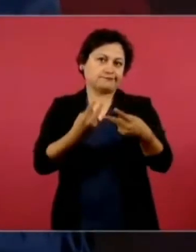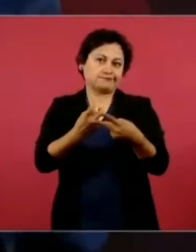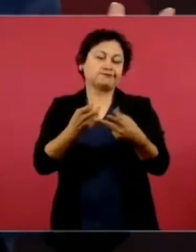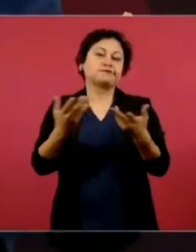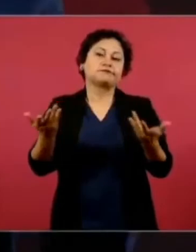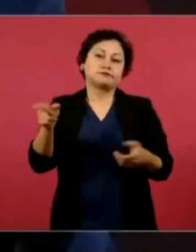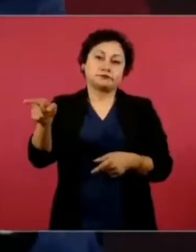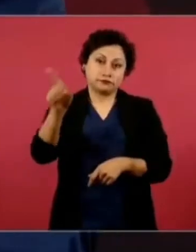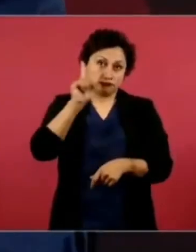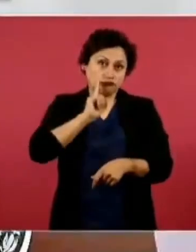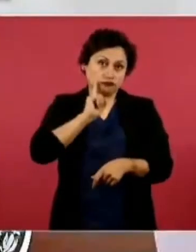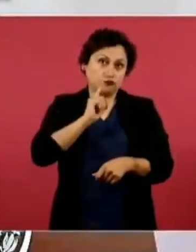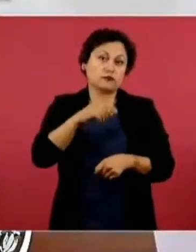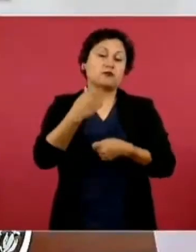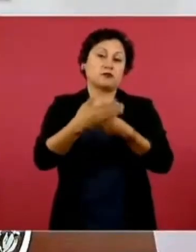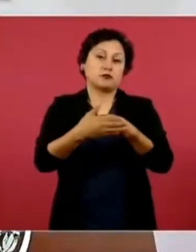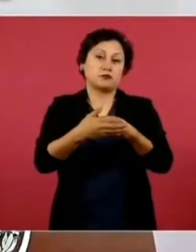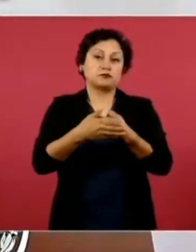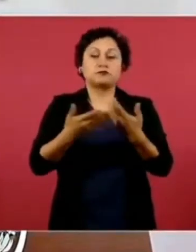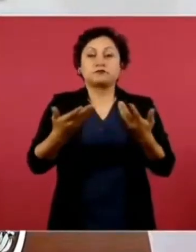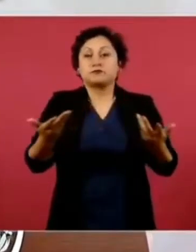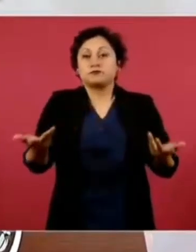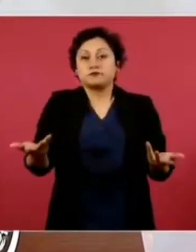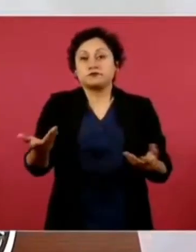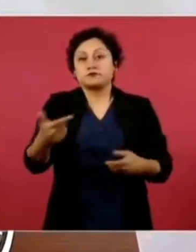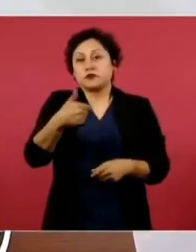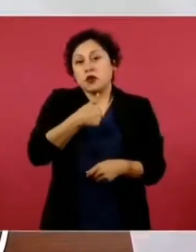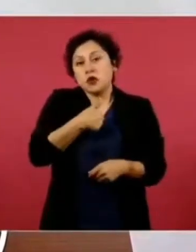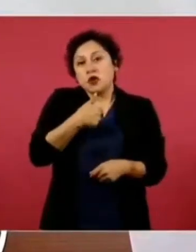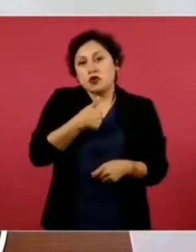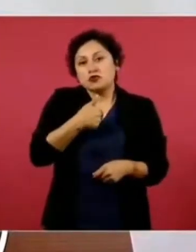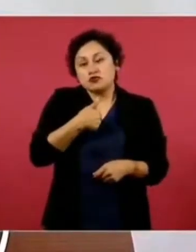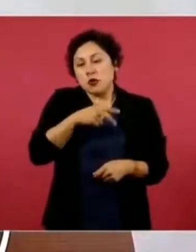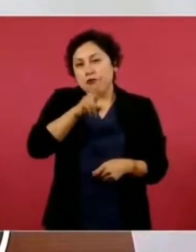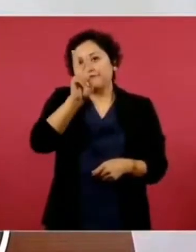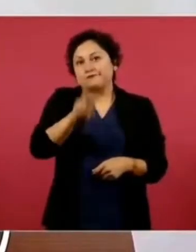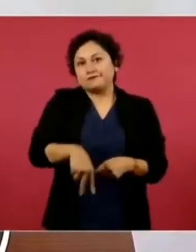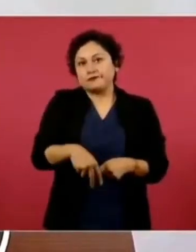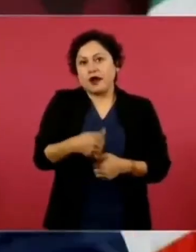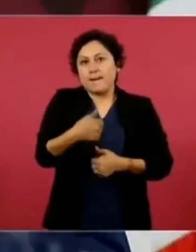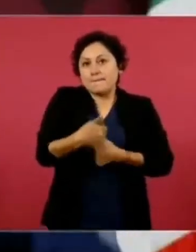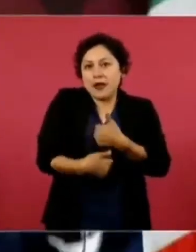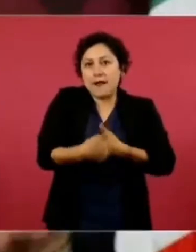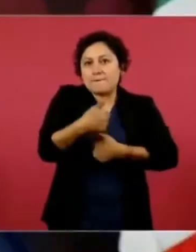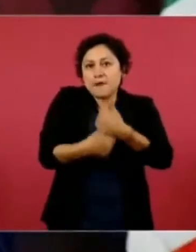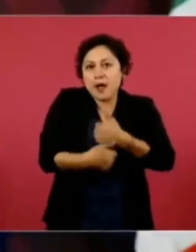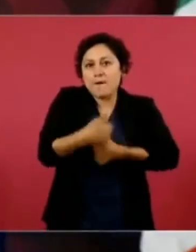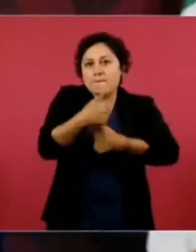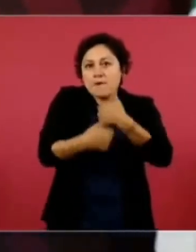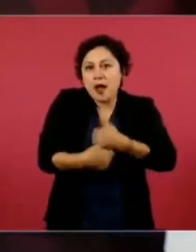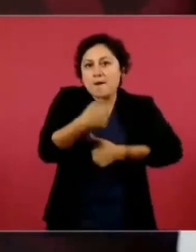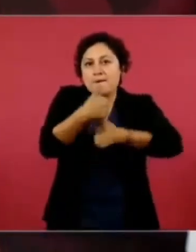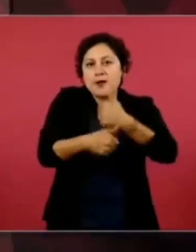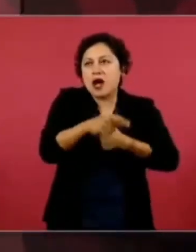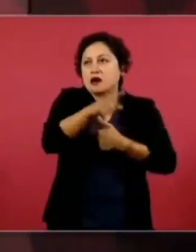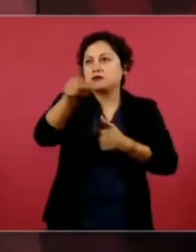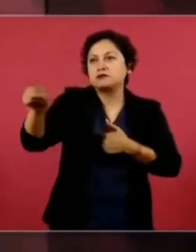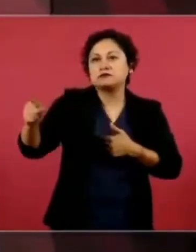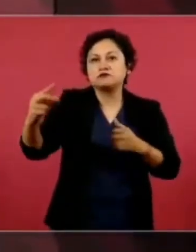Yo no pude, siempre me quedé en las encuestas. En segundo lugar,